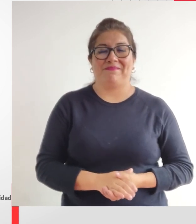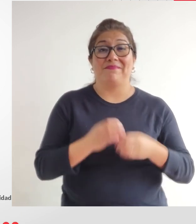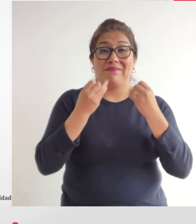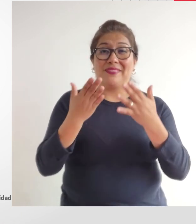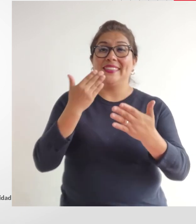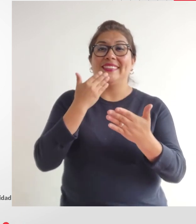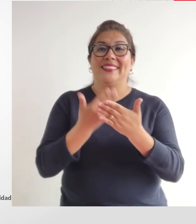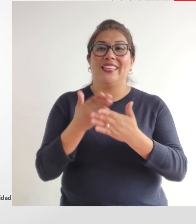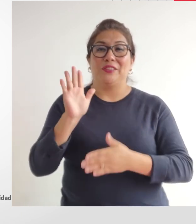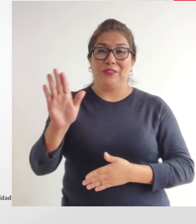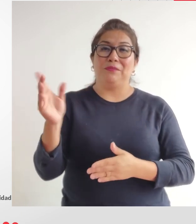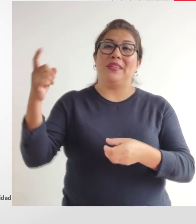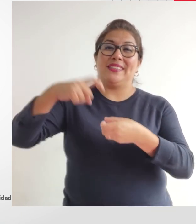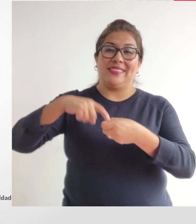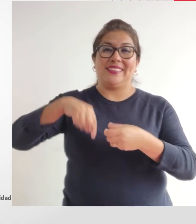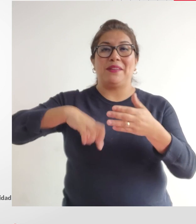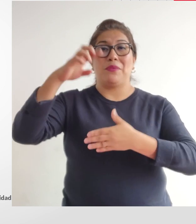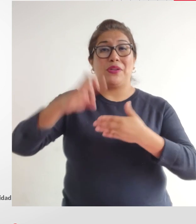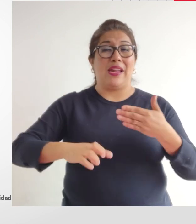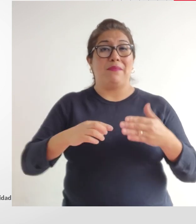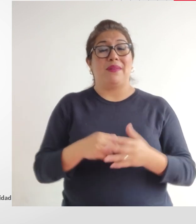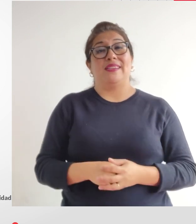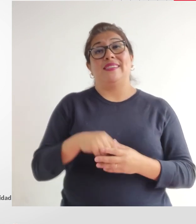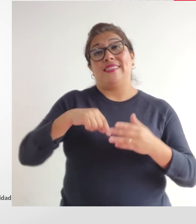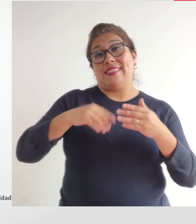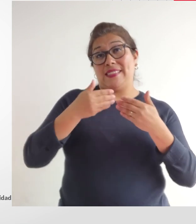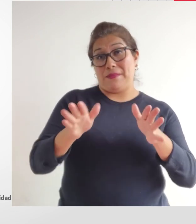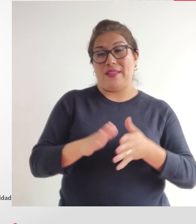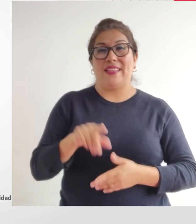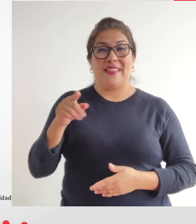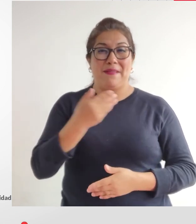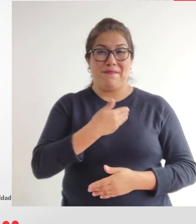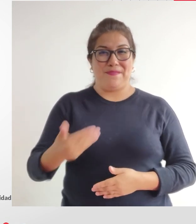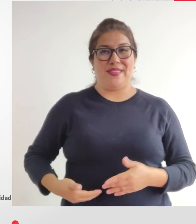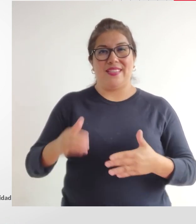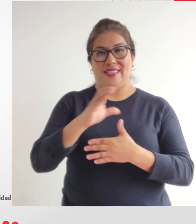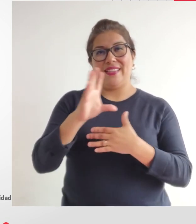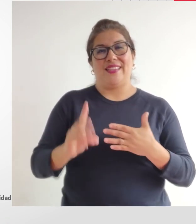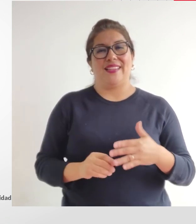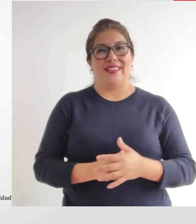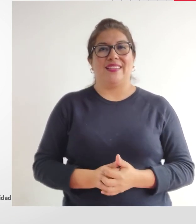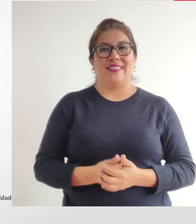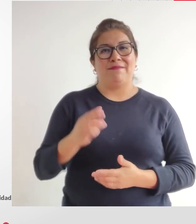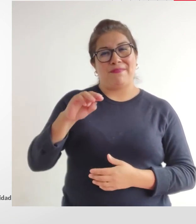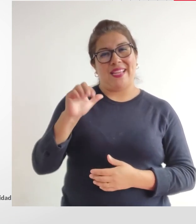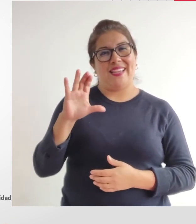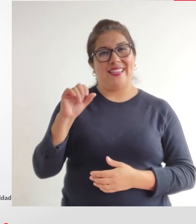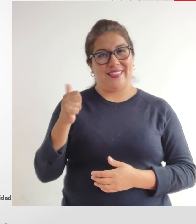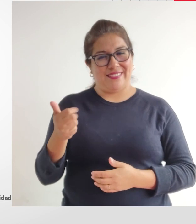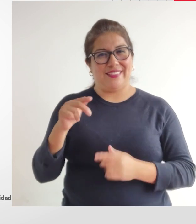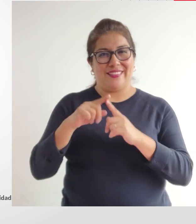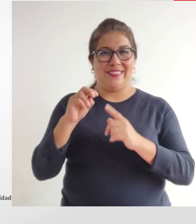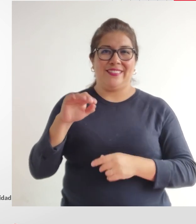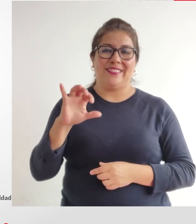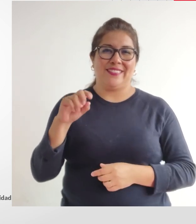agradecemos su participación en Sin Barreras a nuestro presidente del CUNADIS el economista Marco Antonio